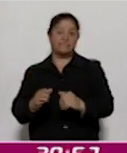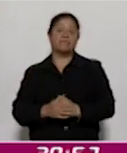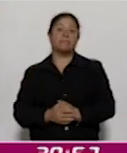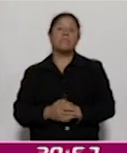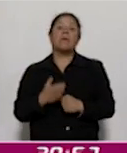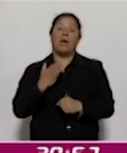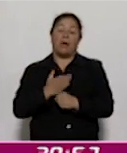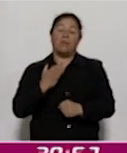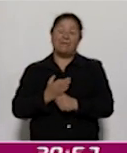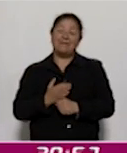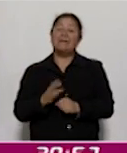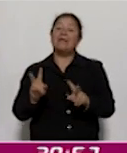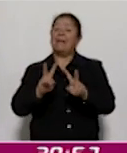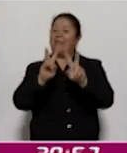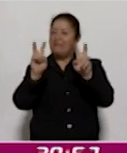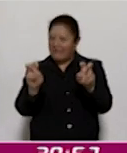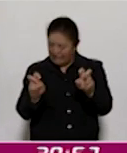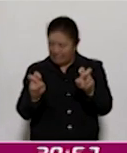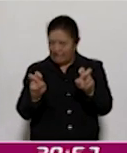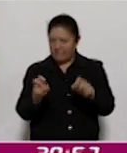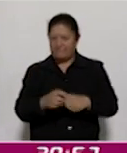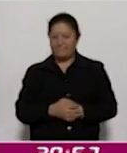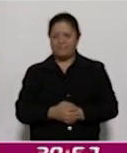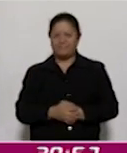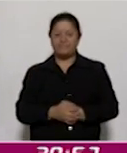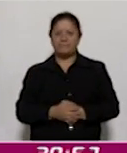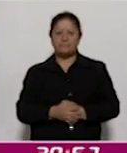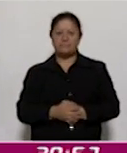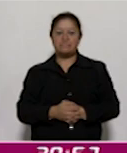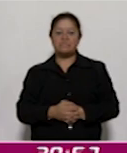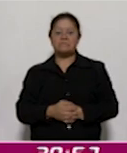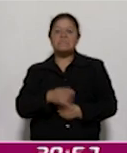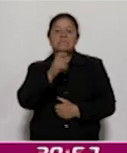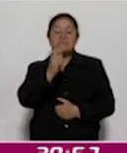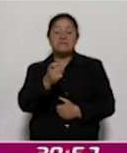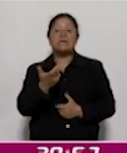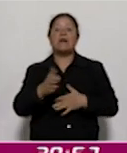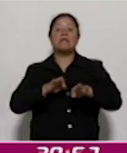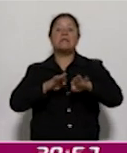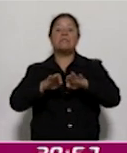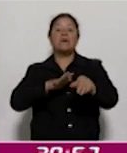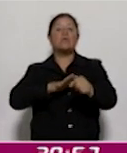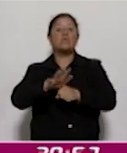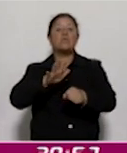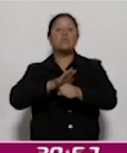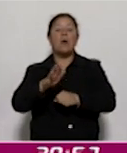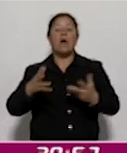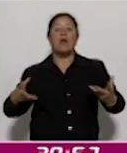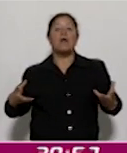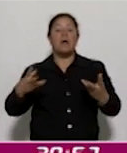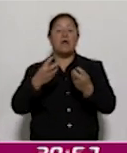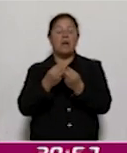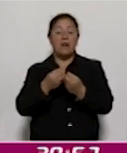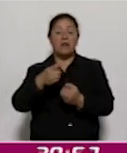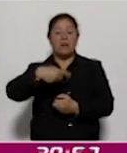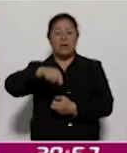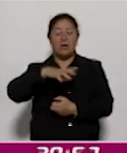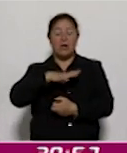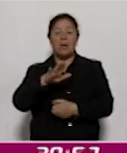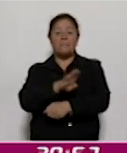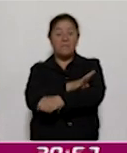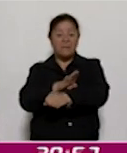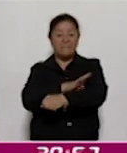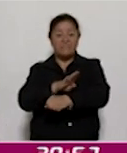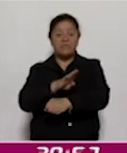bien ahora el tema es... Y más bien ahora el tema es cómo trabajar colectivamente en beneficio